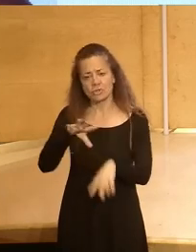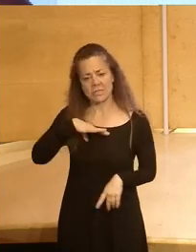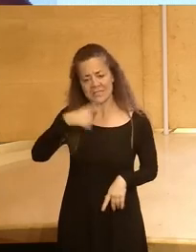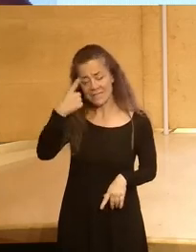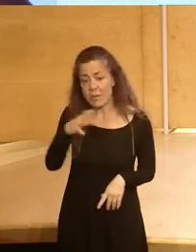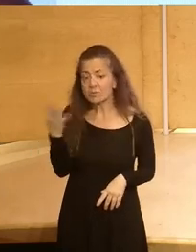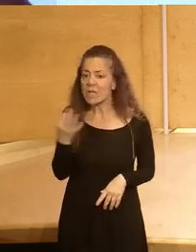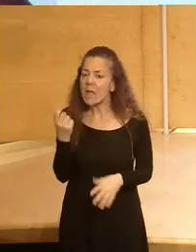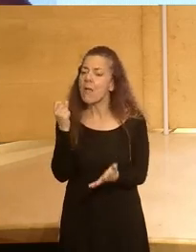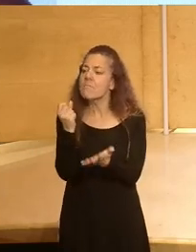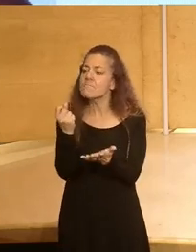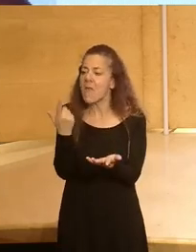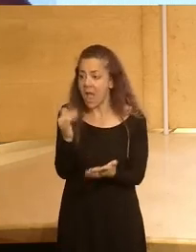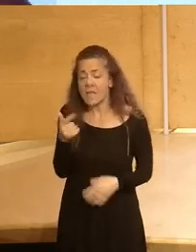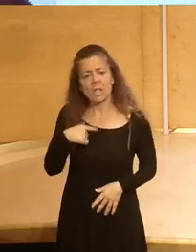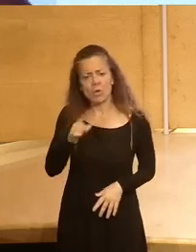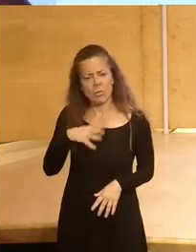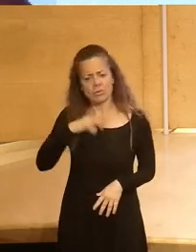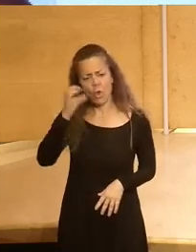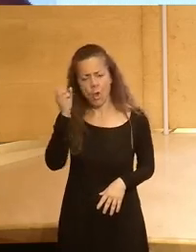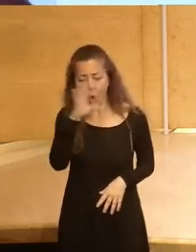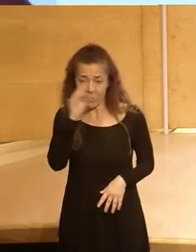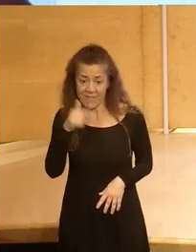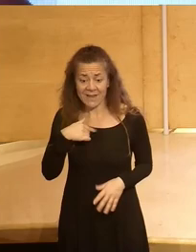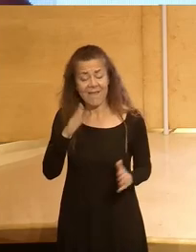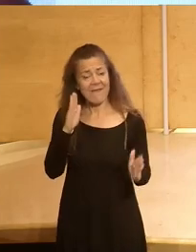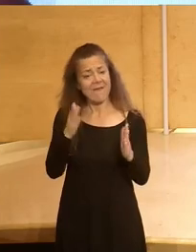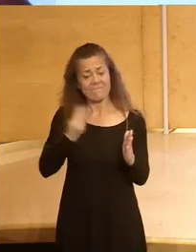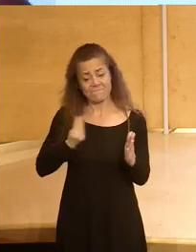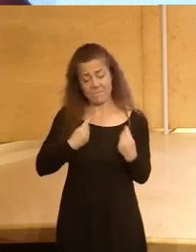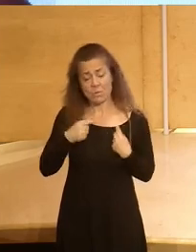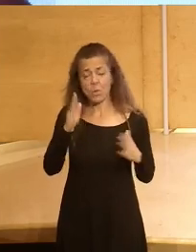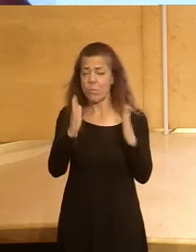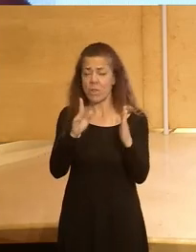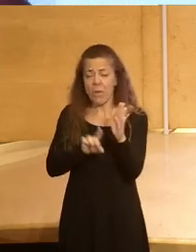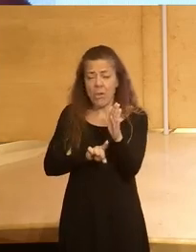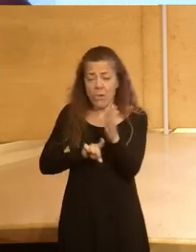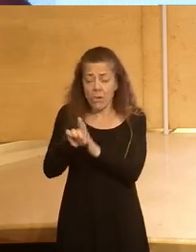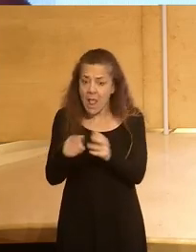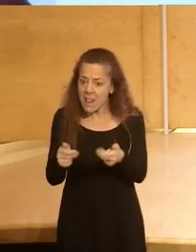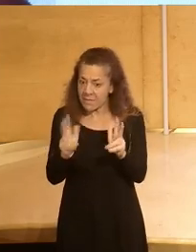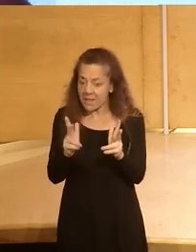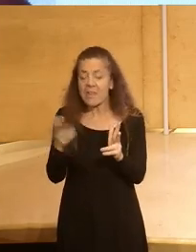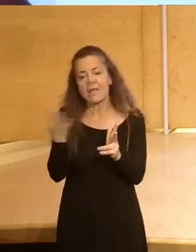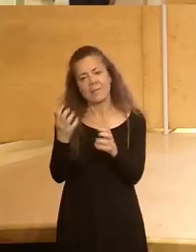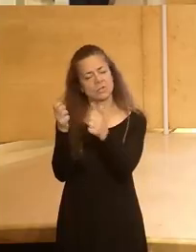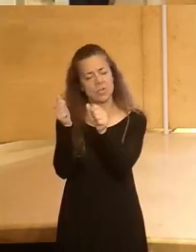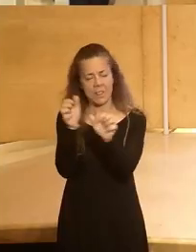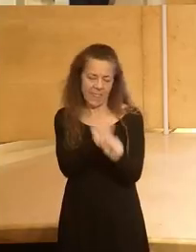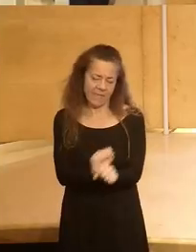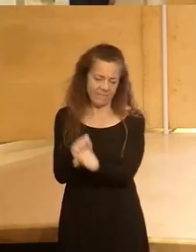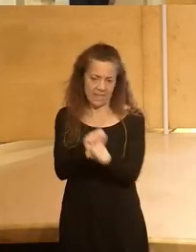de lo que está en juego y que no hay que dar por descontado que vivimos en el periodo de más progreso y libertad que hemos tenido nunca y por tanto que hay que defenderlo